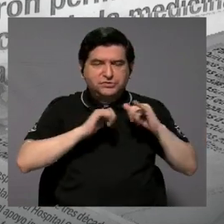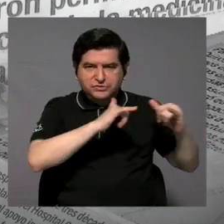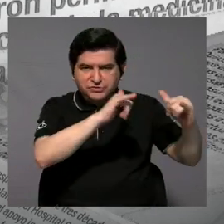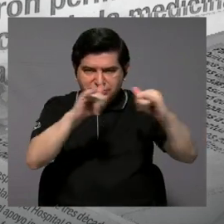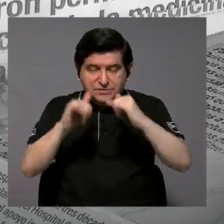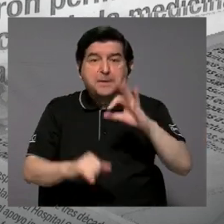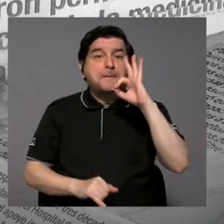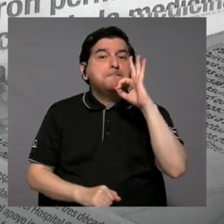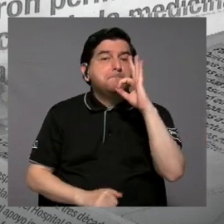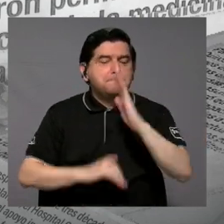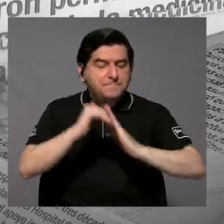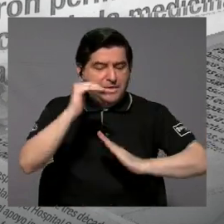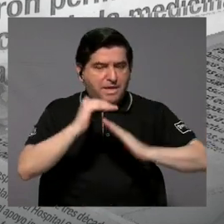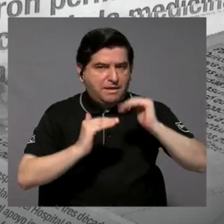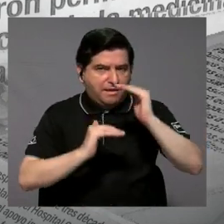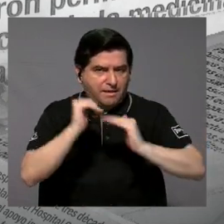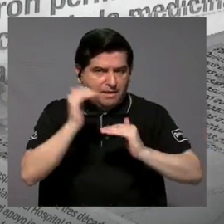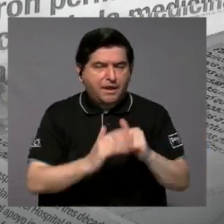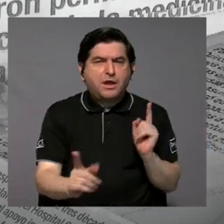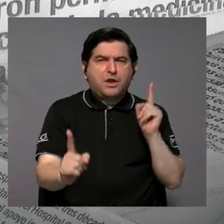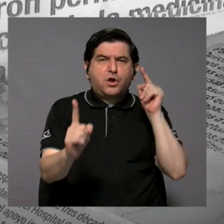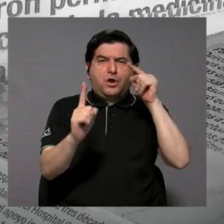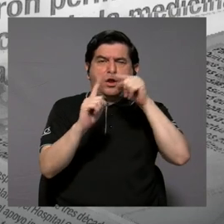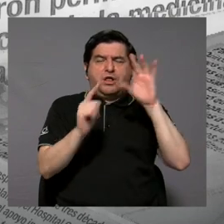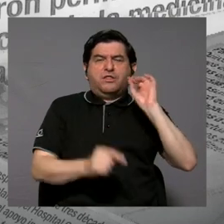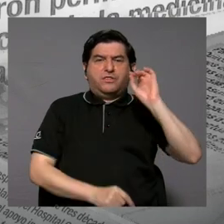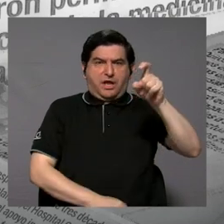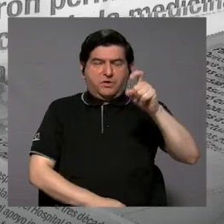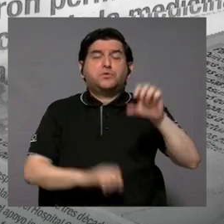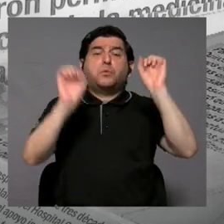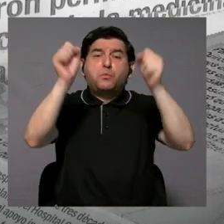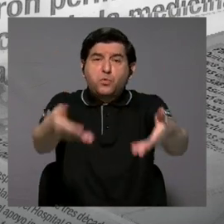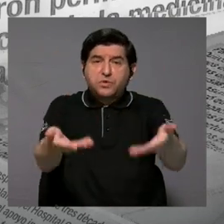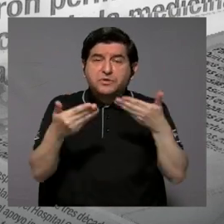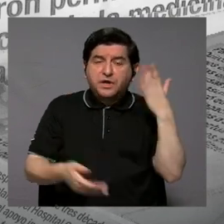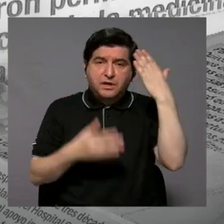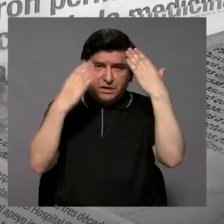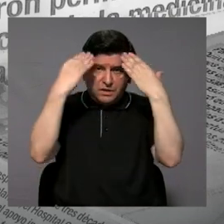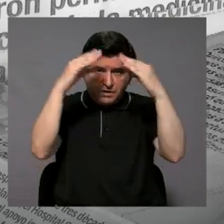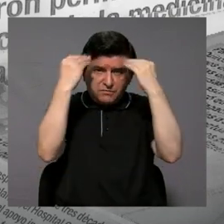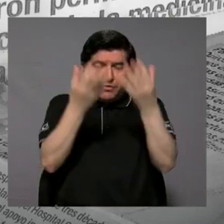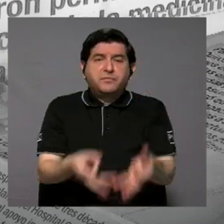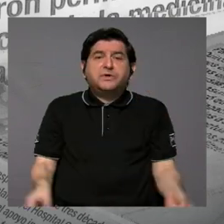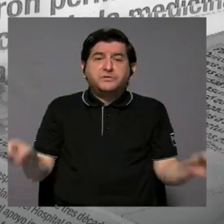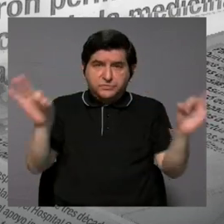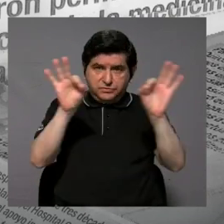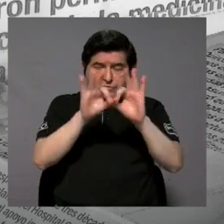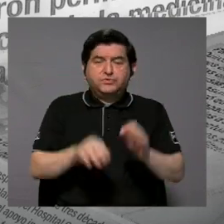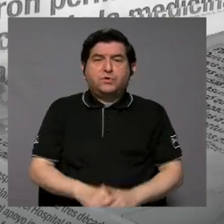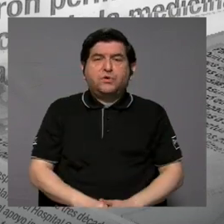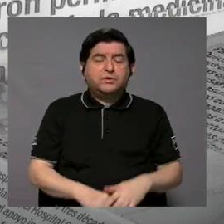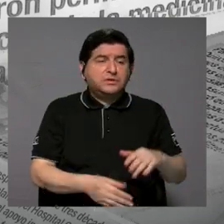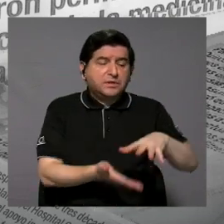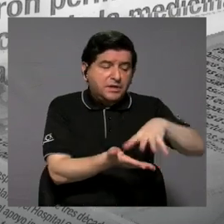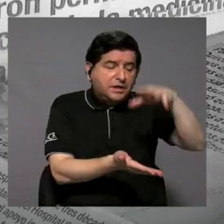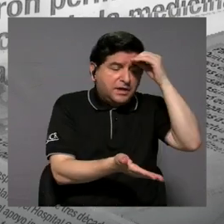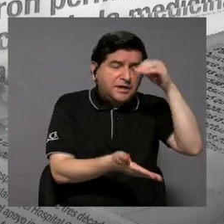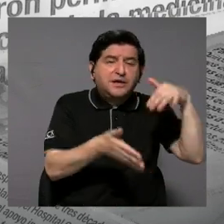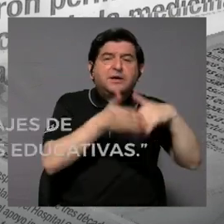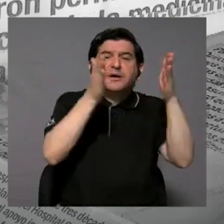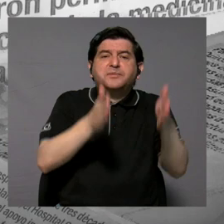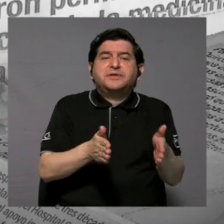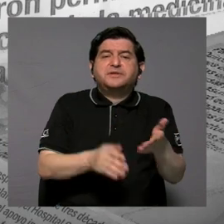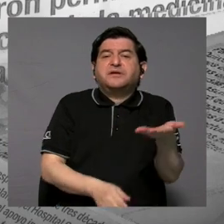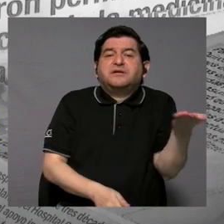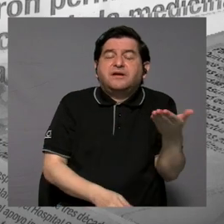estandarizadas, bien construidas y con propósitos de diagnóstico, nos pueden dar información muy útil acerca de los aprendizajes de los